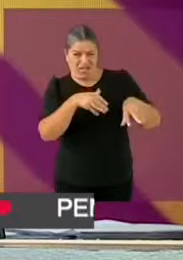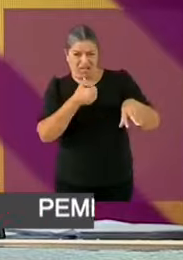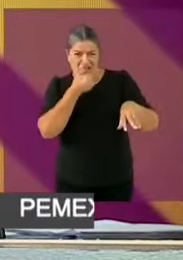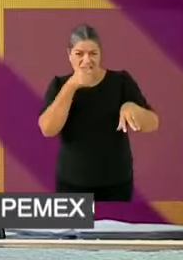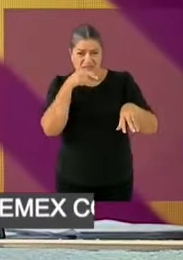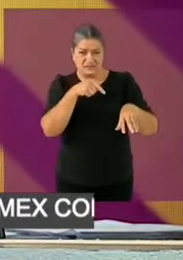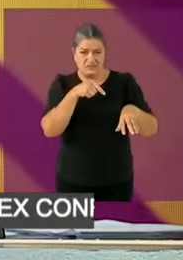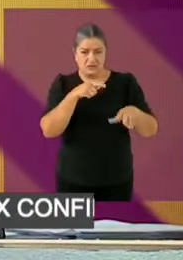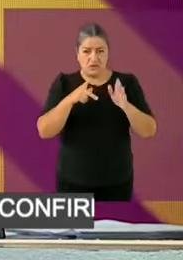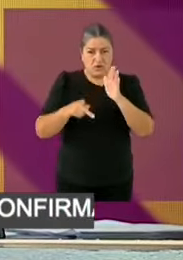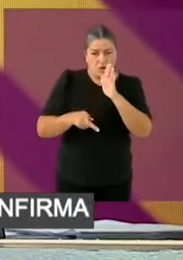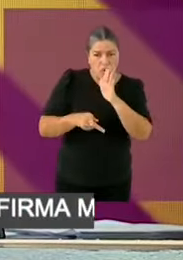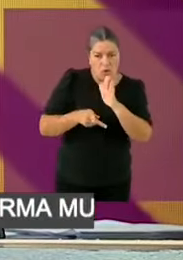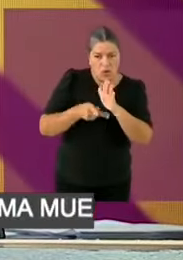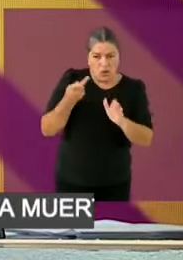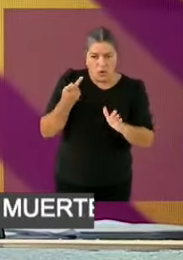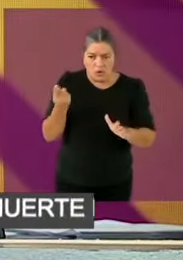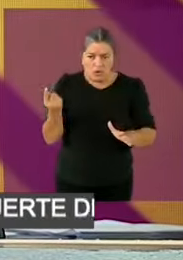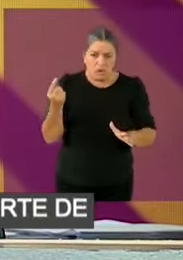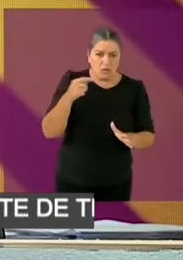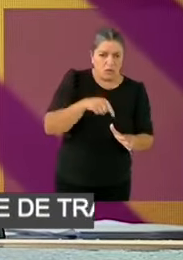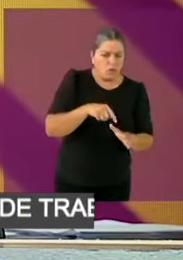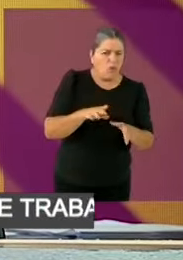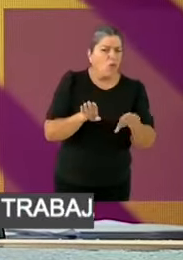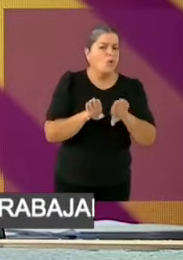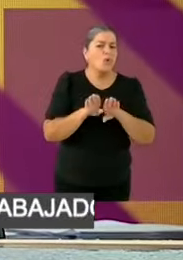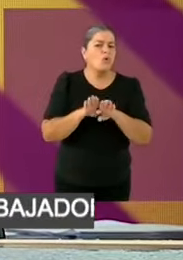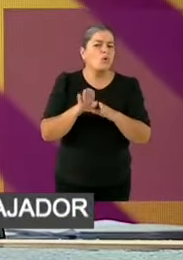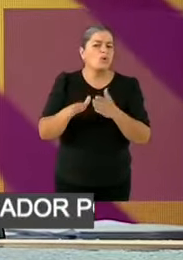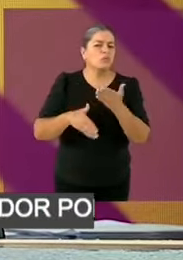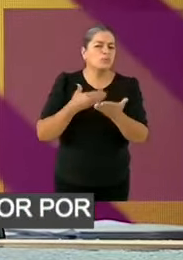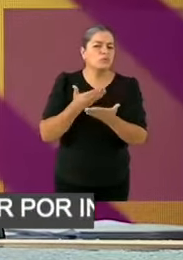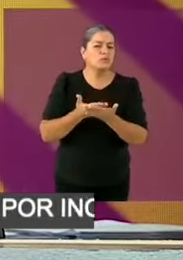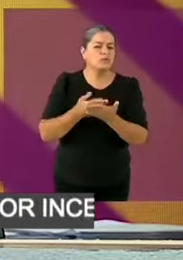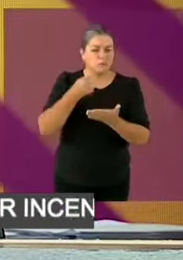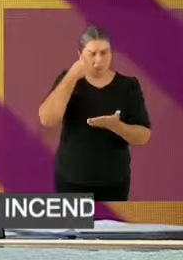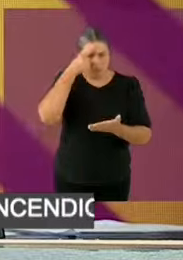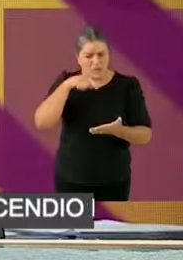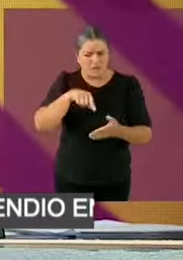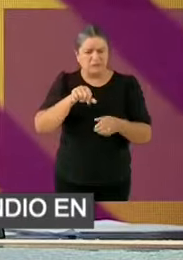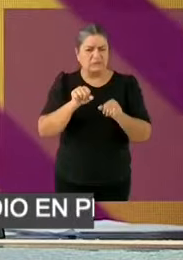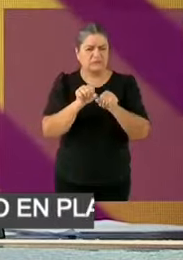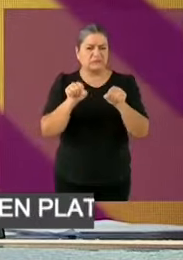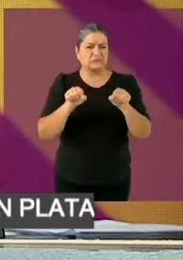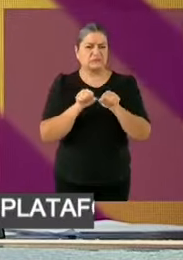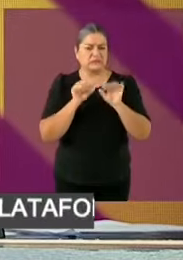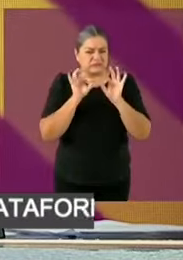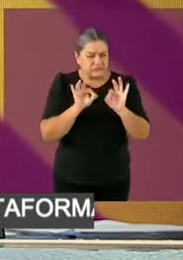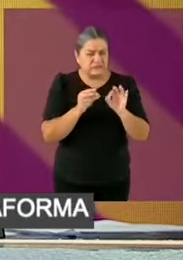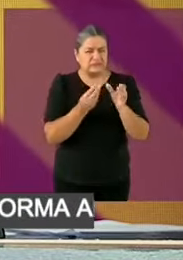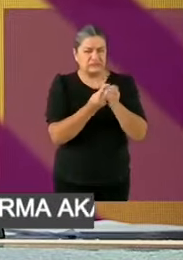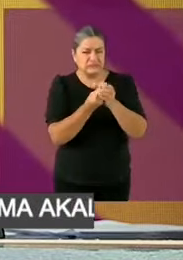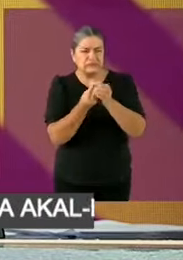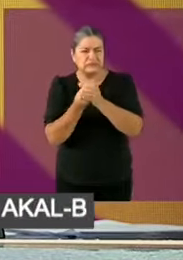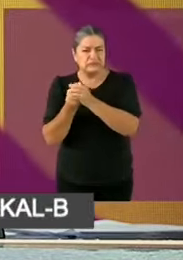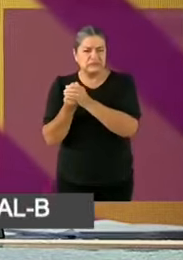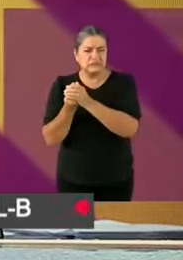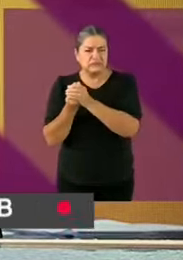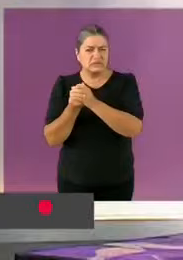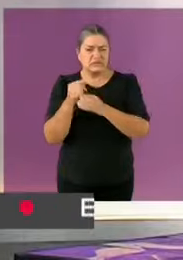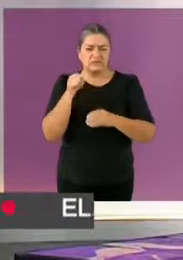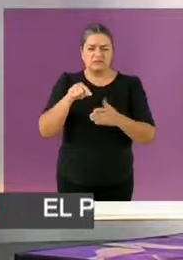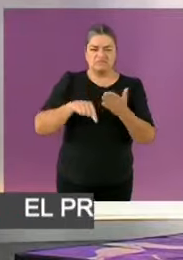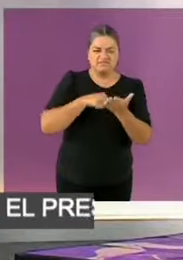estrategia se implementaría de manera integral para que también las aulas, los salones de clases, los planteles educativos sufran mejoras?